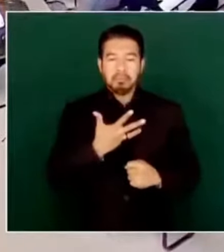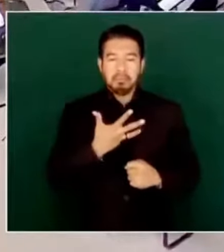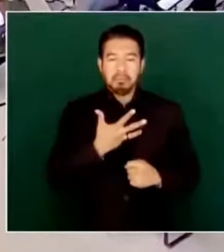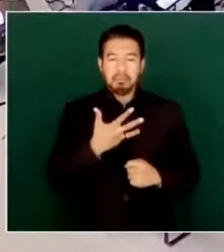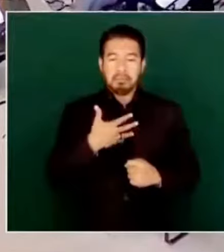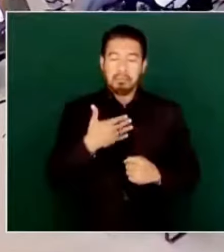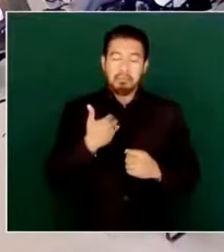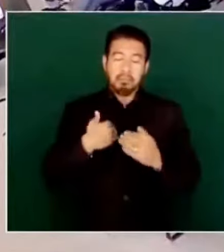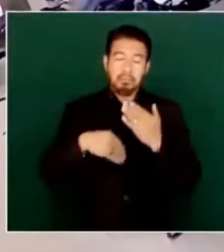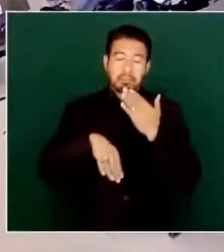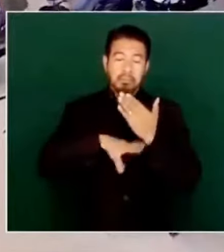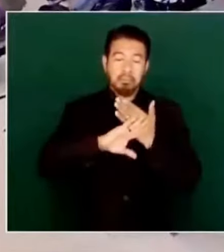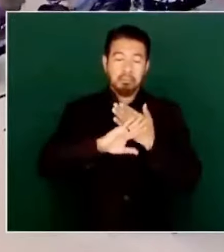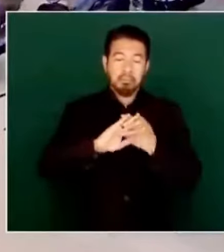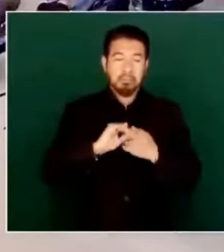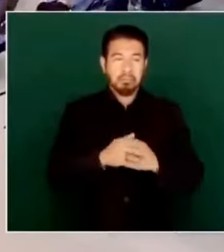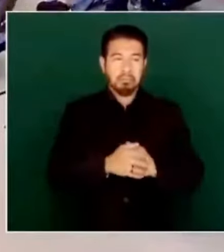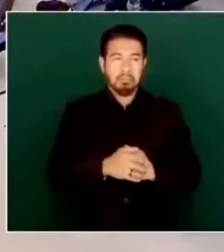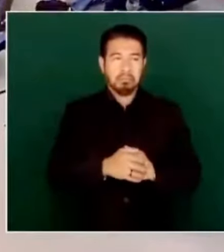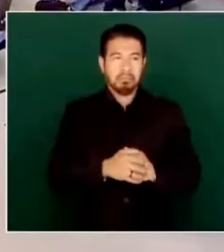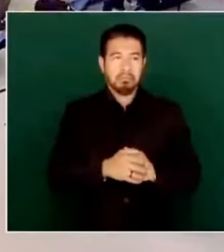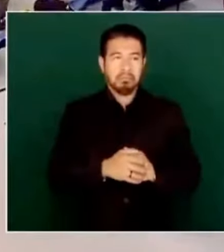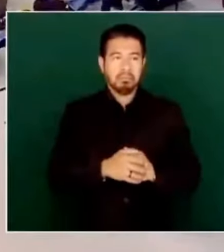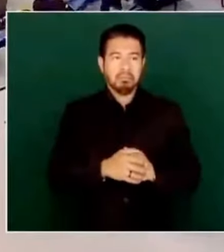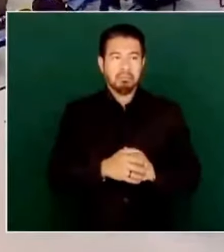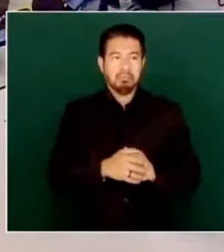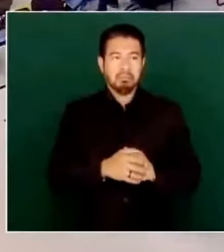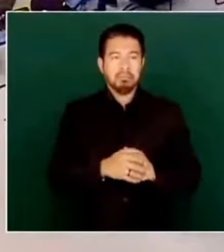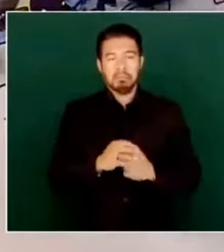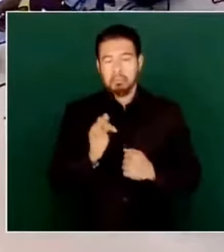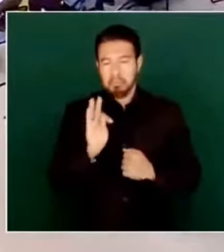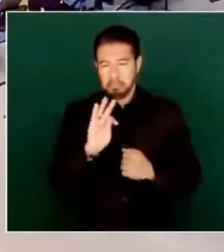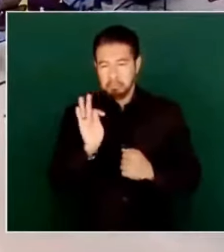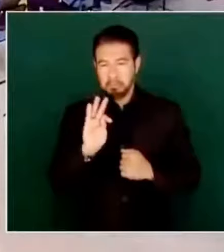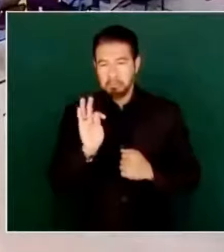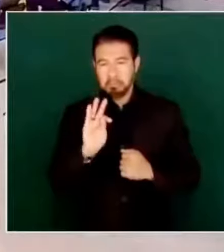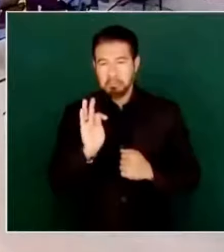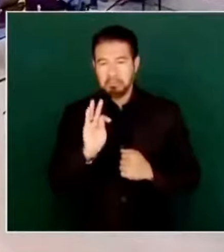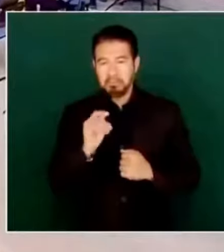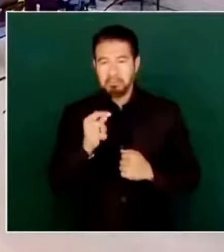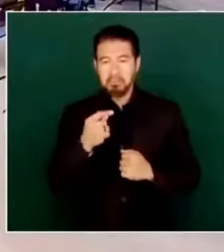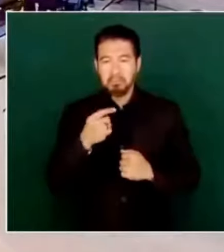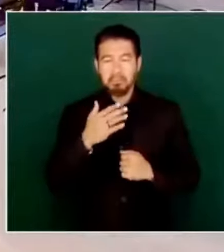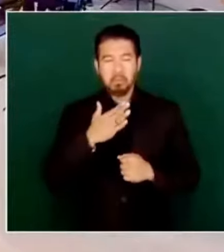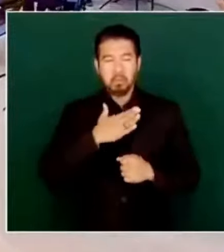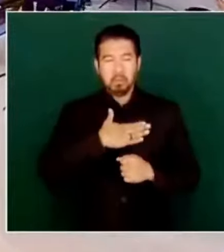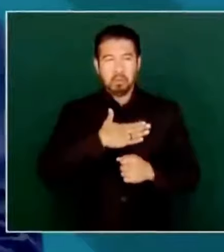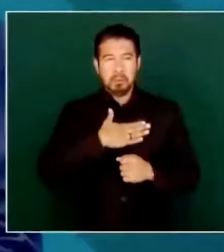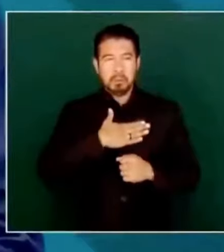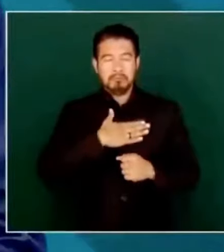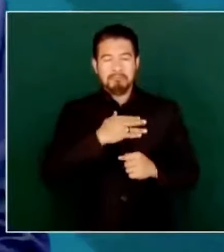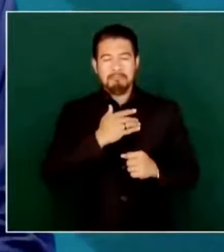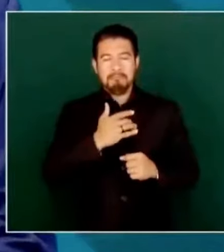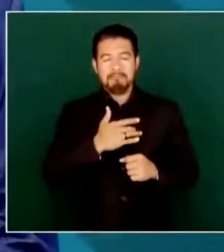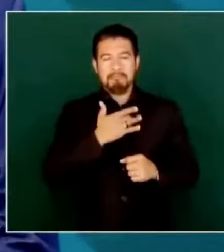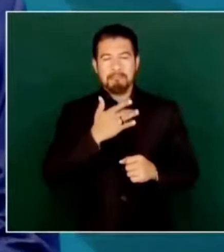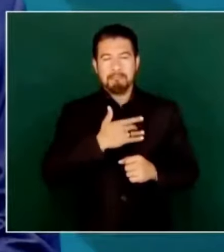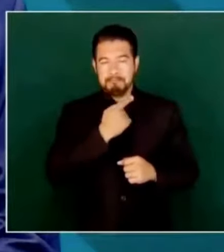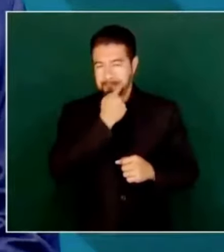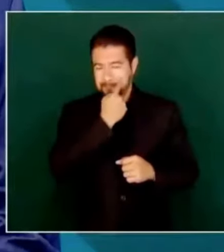darse. Yo veo las cosas, pues,